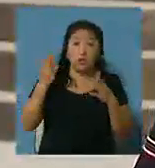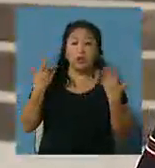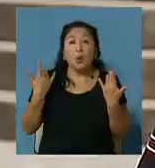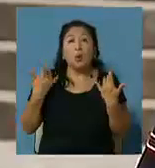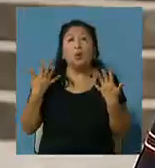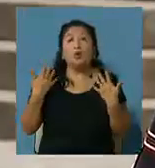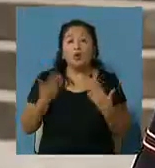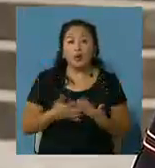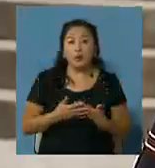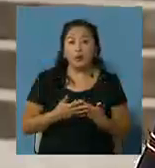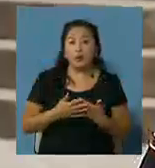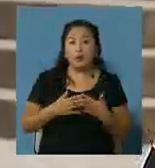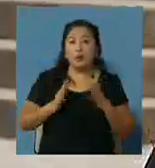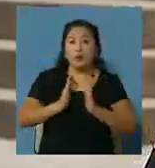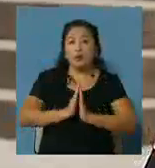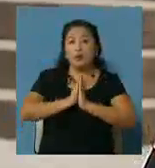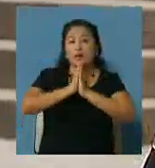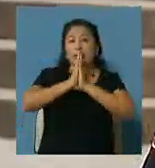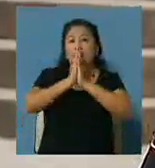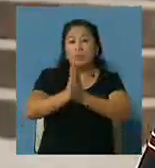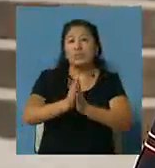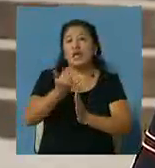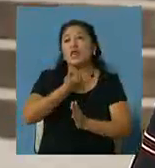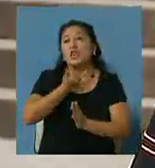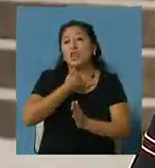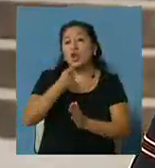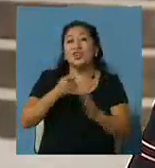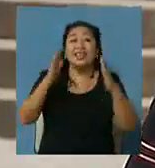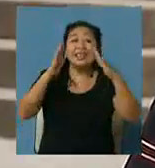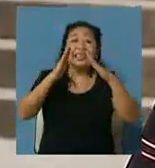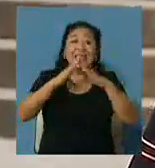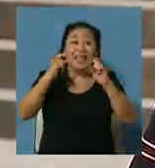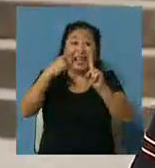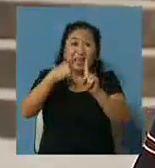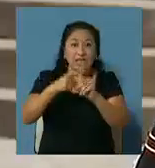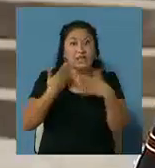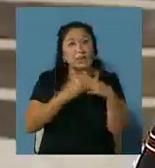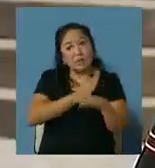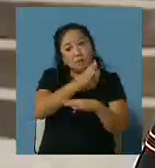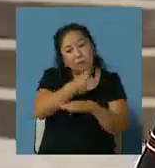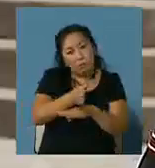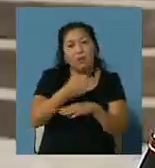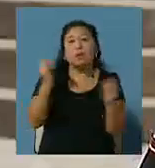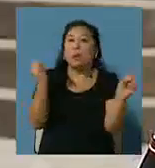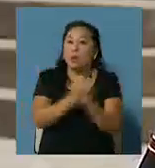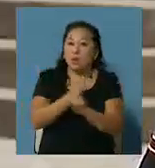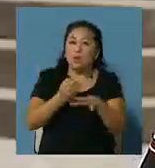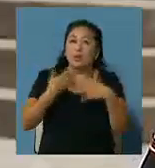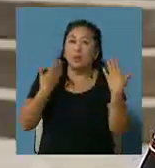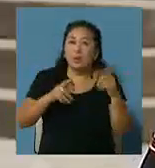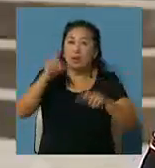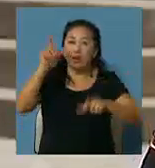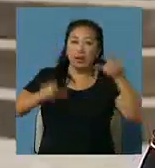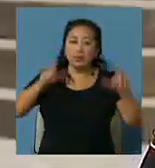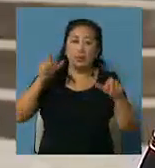se pueden asistir a las misas presenciales en las parroquias es por eso que este permiso significa para que la